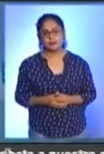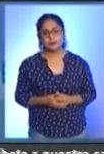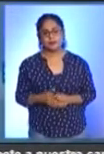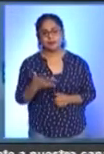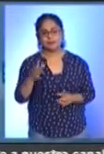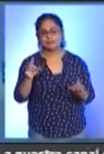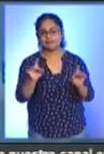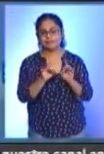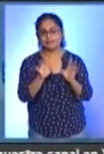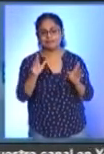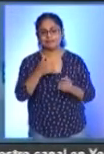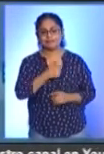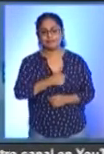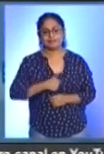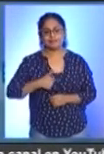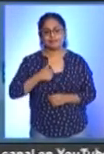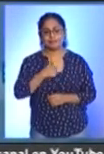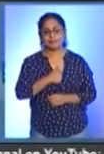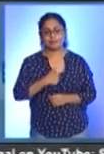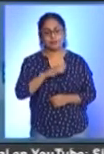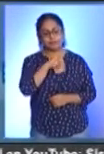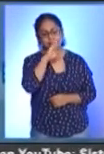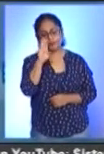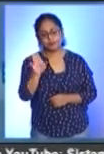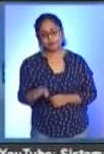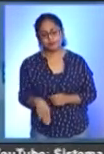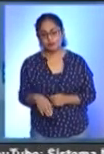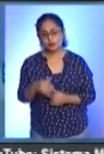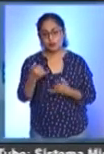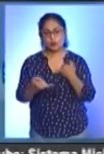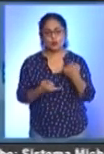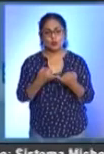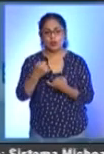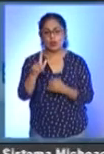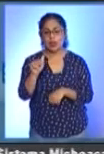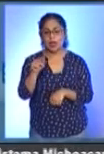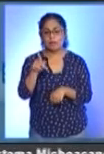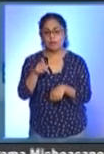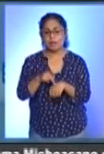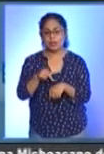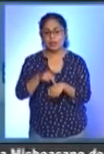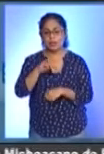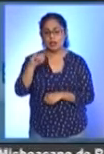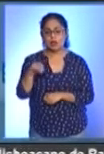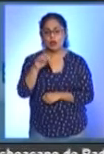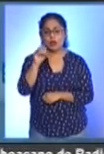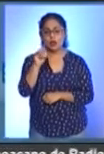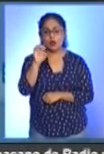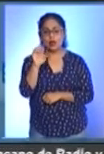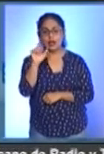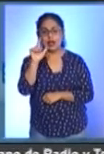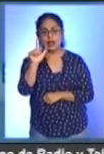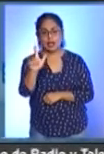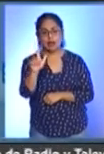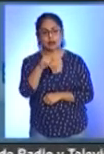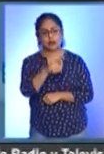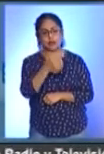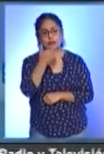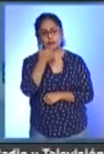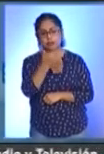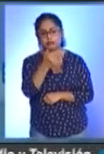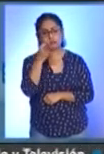Y lamentablemente fallece el jugador de reboceros de la piedad, Joel Galván, quien era un gran